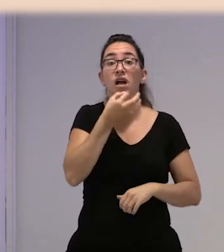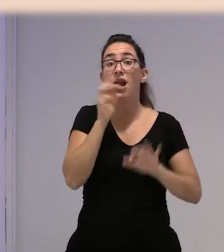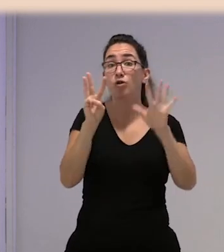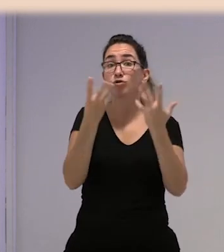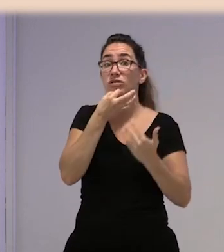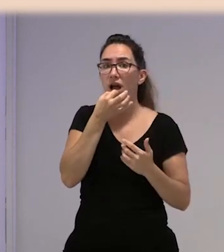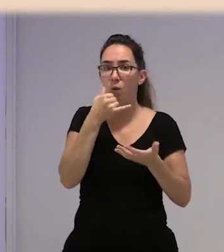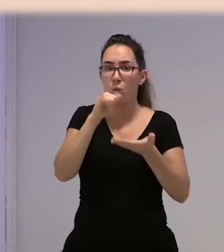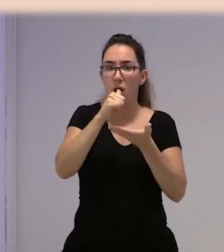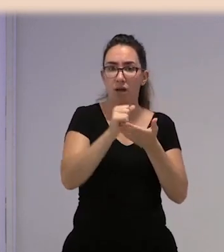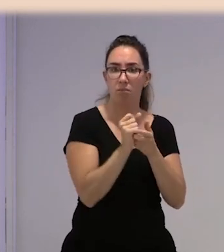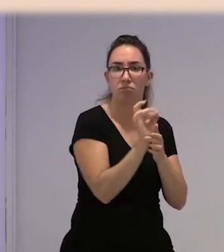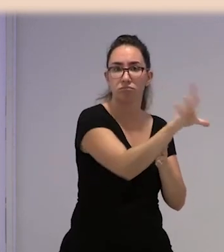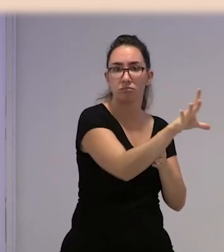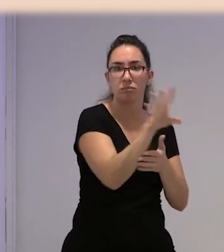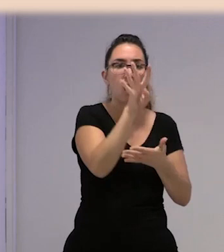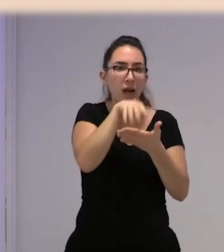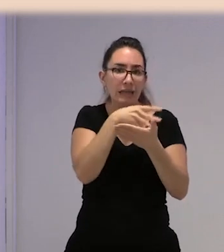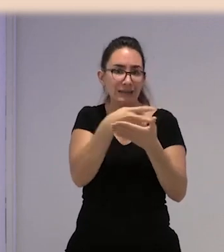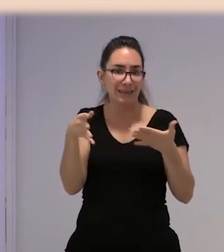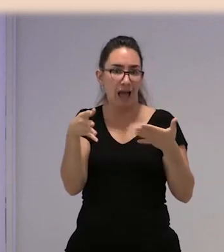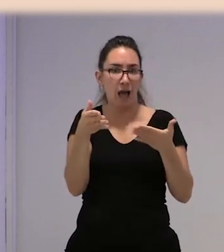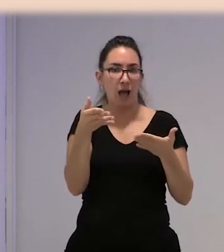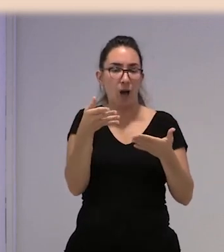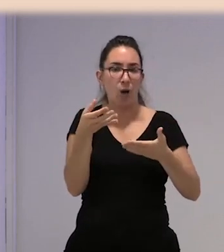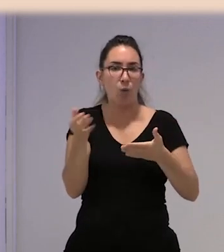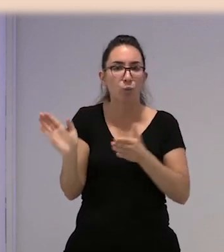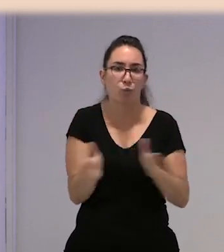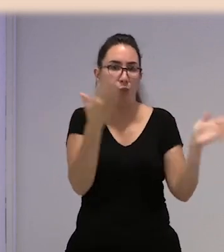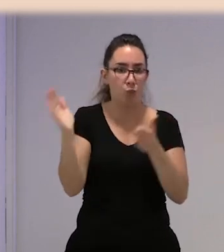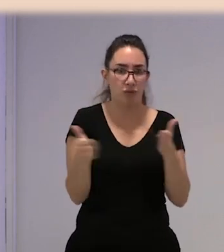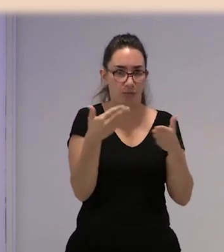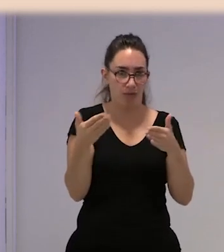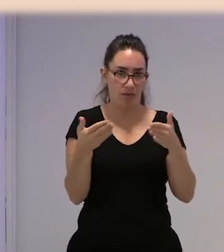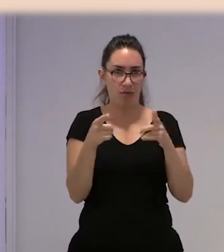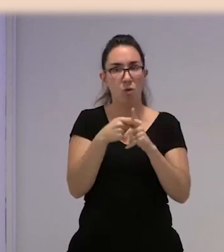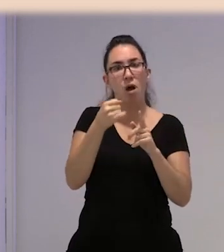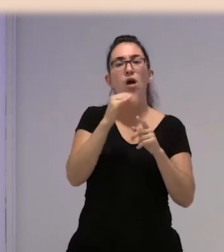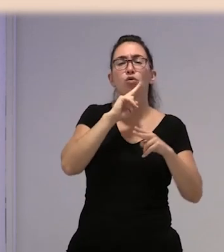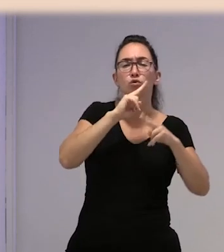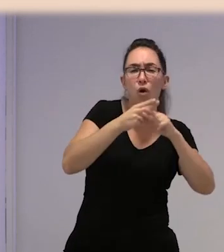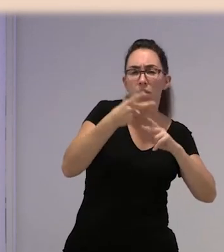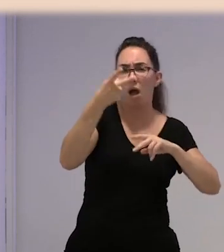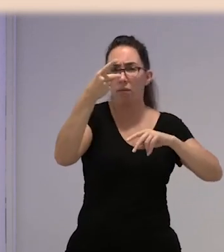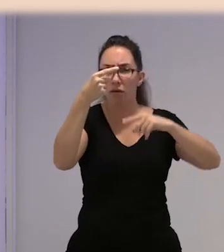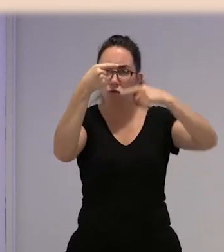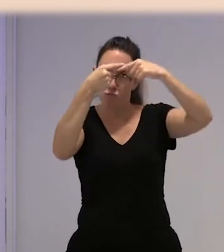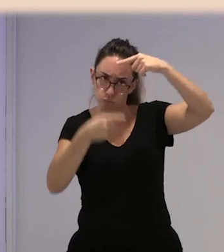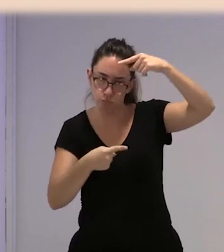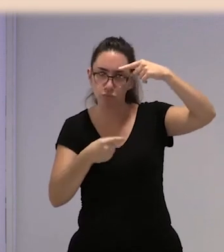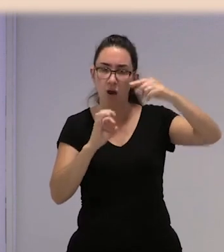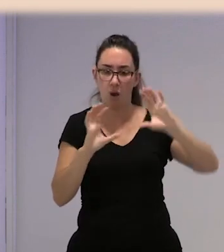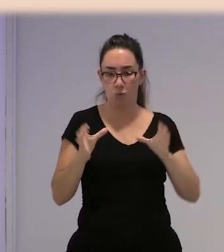con la lista de productividad. Y una línea, ¿no? Las de para arriba de la media y las de para abajo. Con nombre y apellido al grupo de WhatsApp